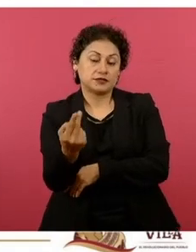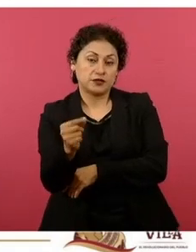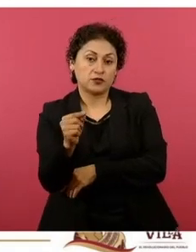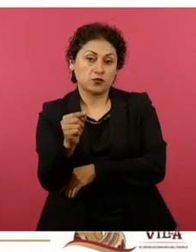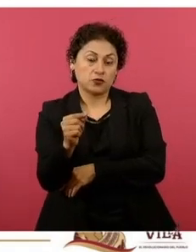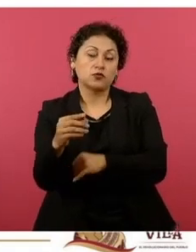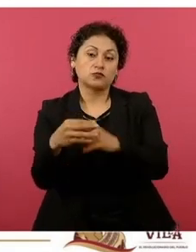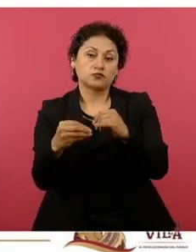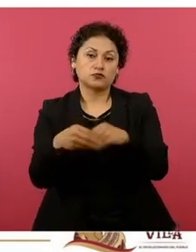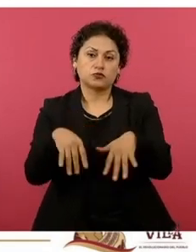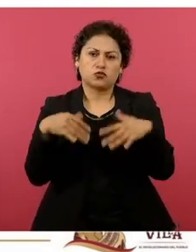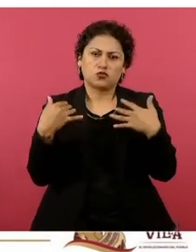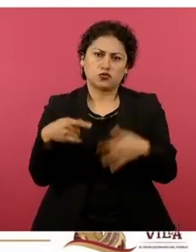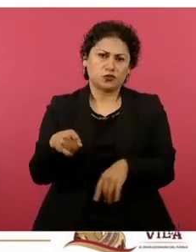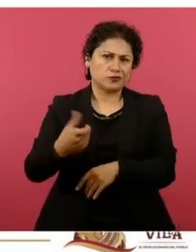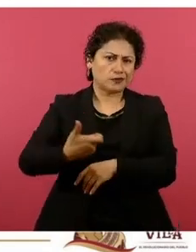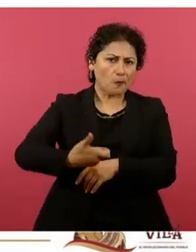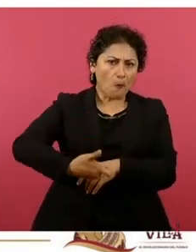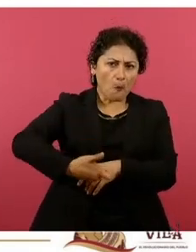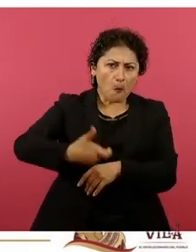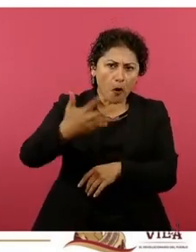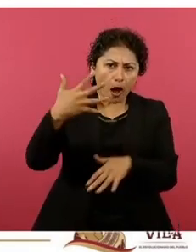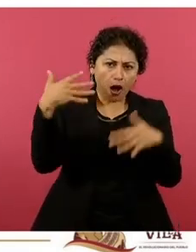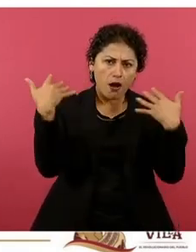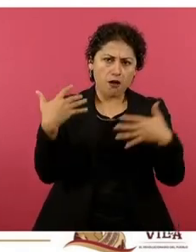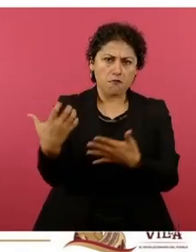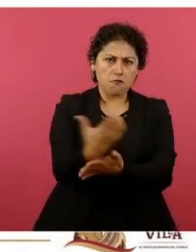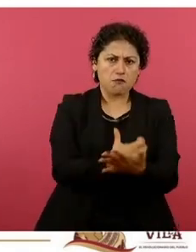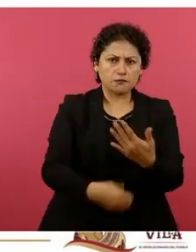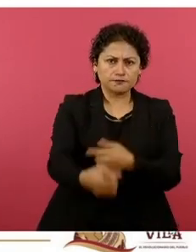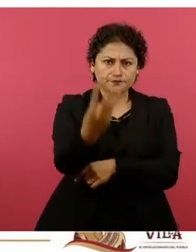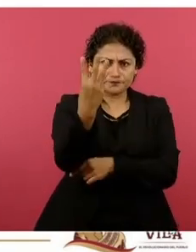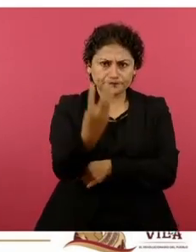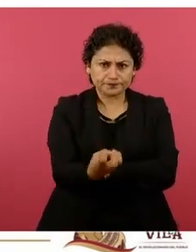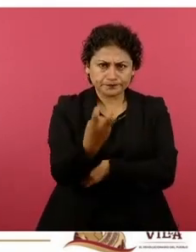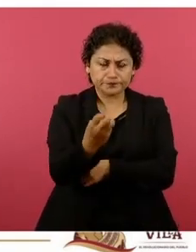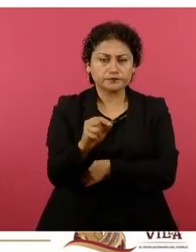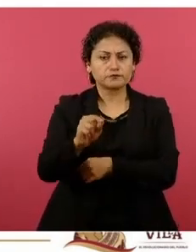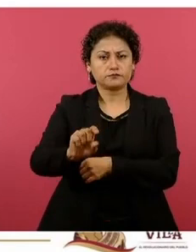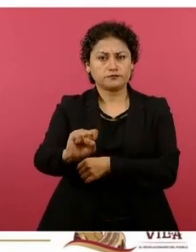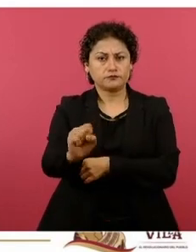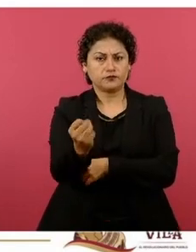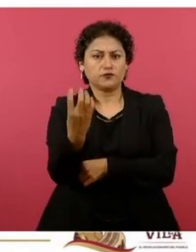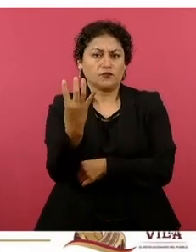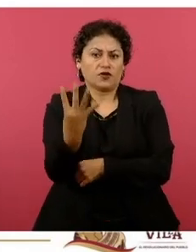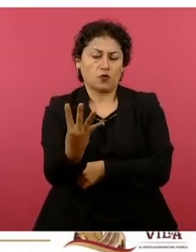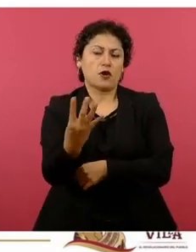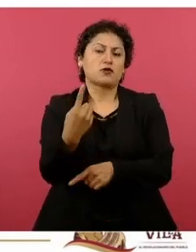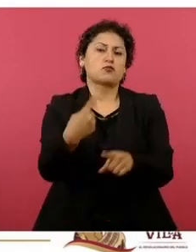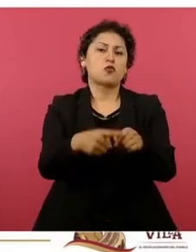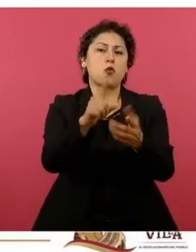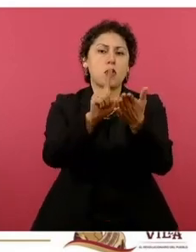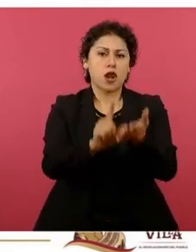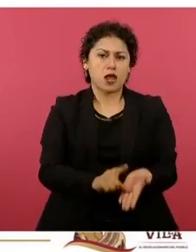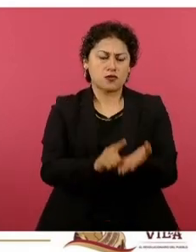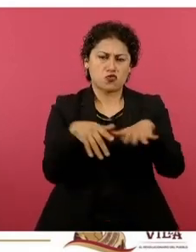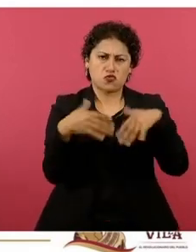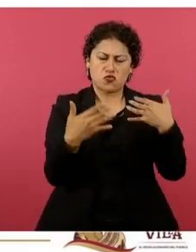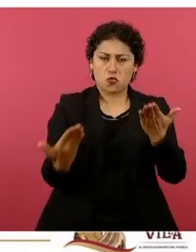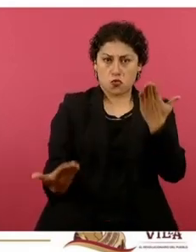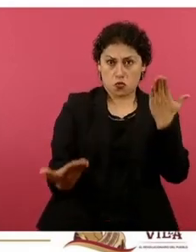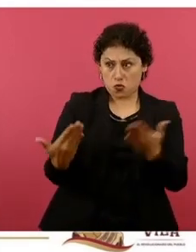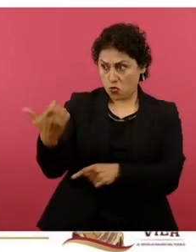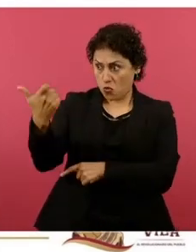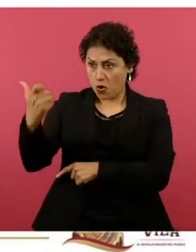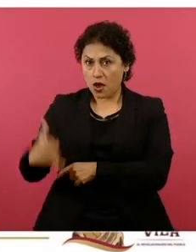Estos sí se pasaron de rosca con su margen, tres pesos 64 centavos por litro. Compárenlo con 15